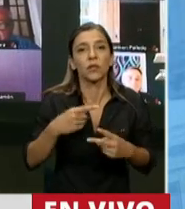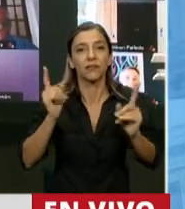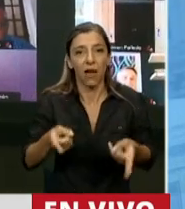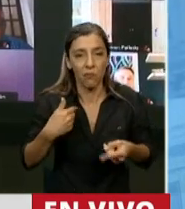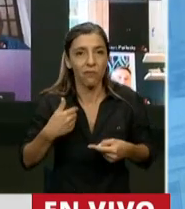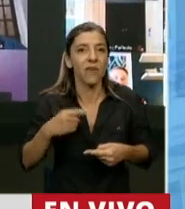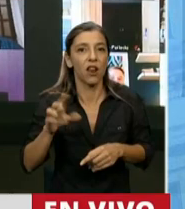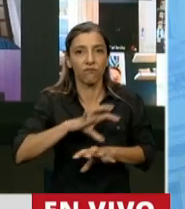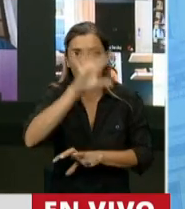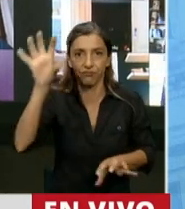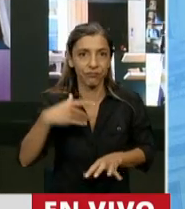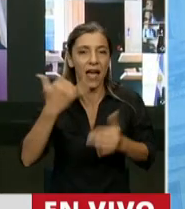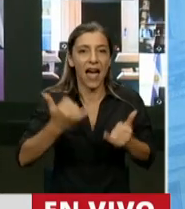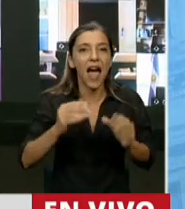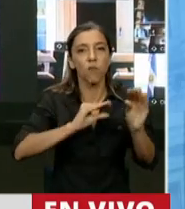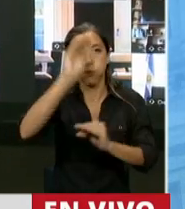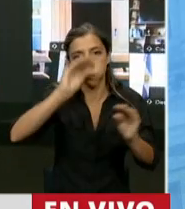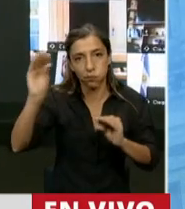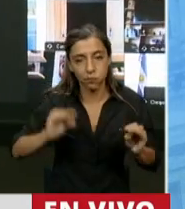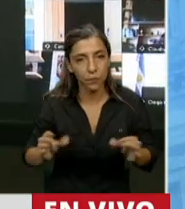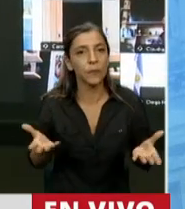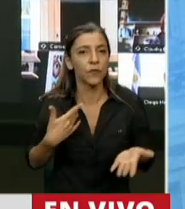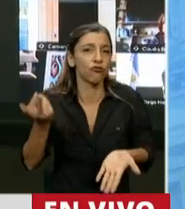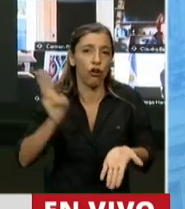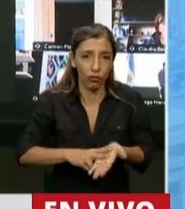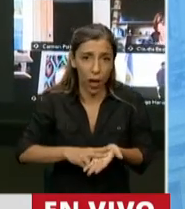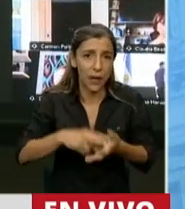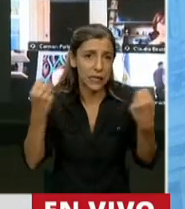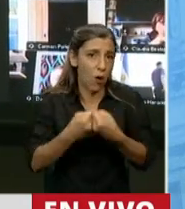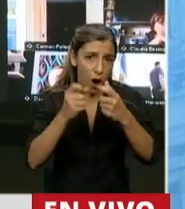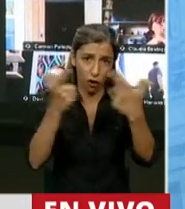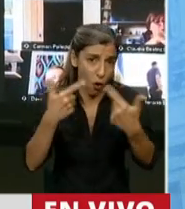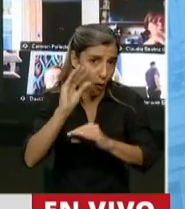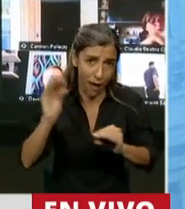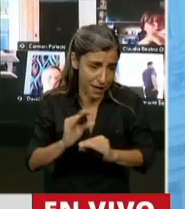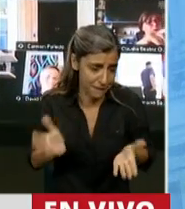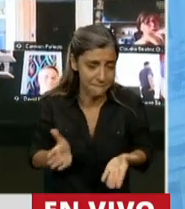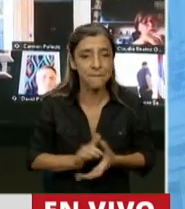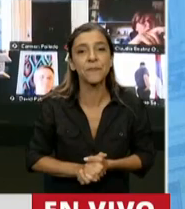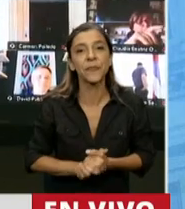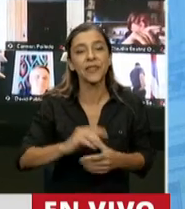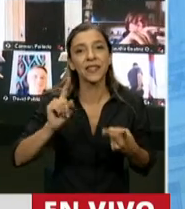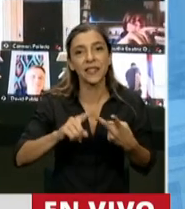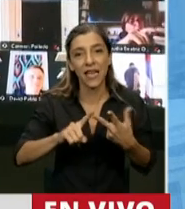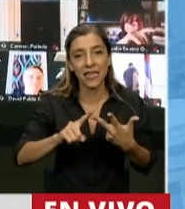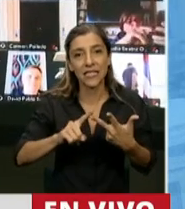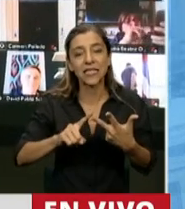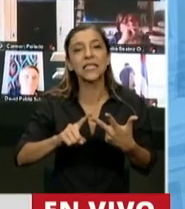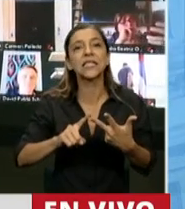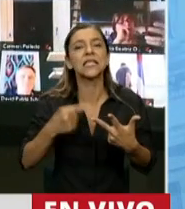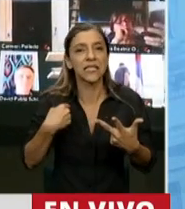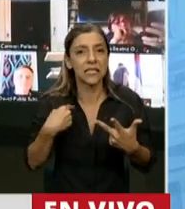coparticipable y que claro está, nuevamente es vulnerado y es violado. El tercero y no menos importante es el carácter